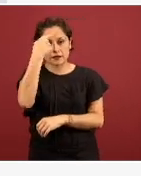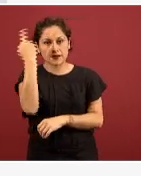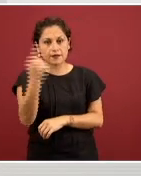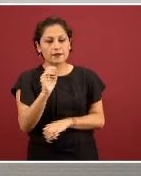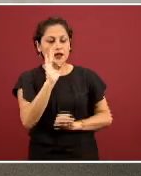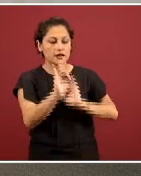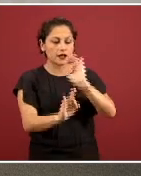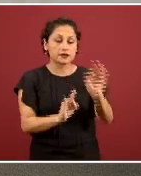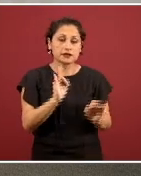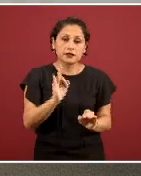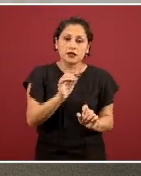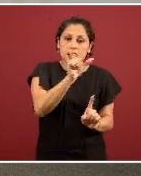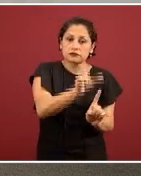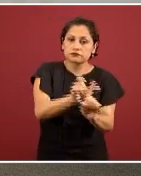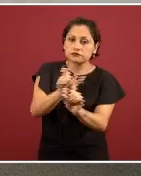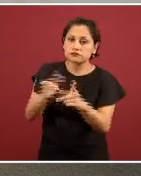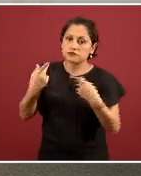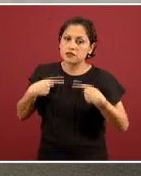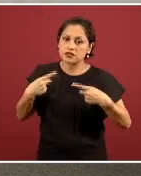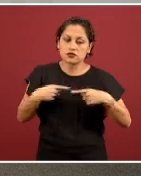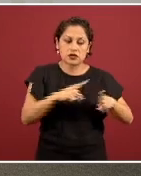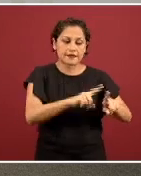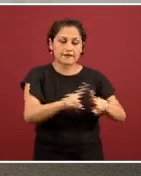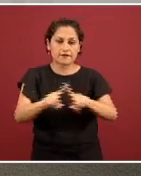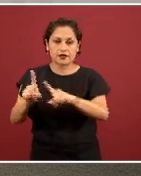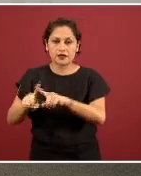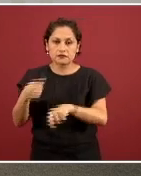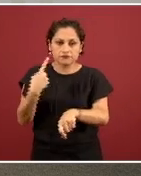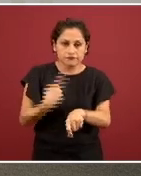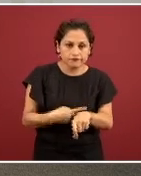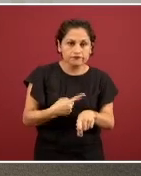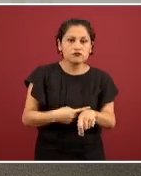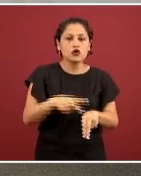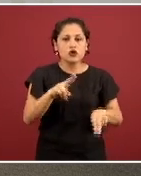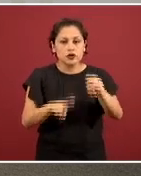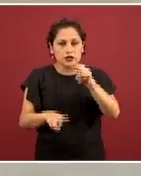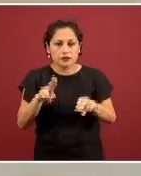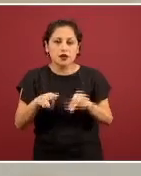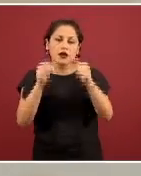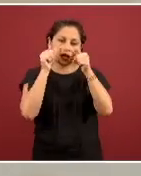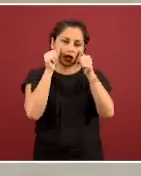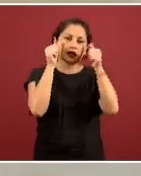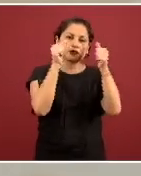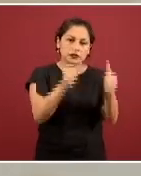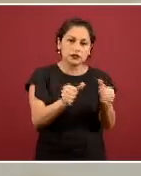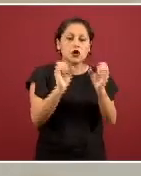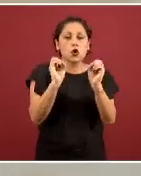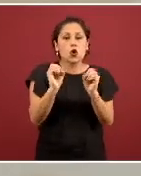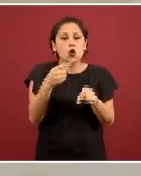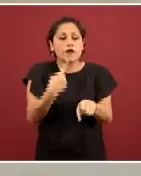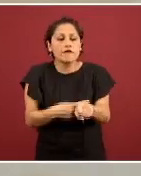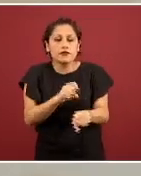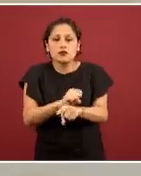su grado de gravedad y necesidades de hospitalización o manejo ambulatorio.